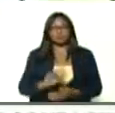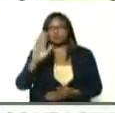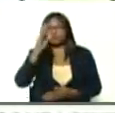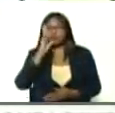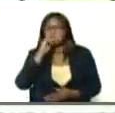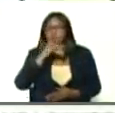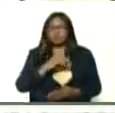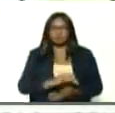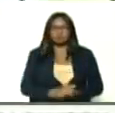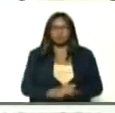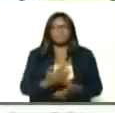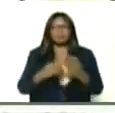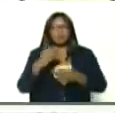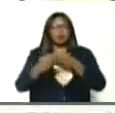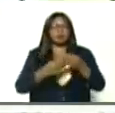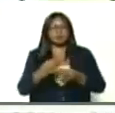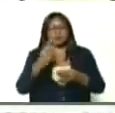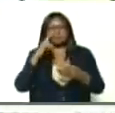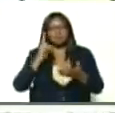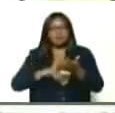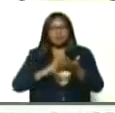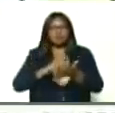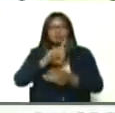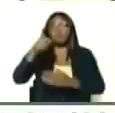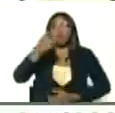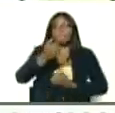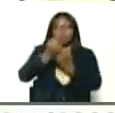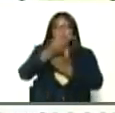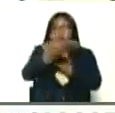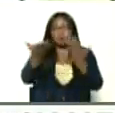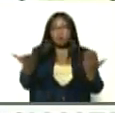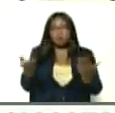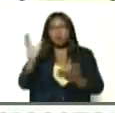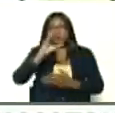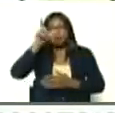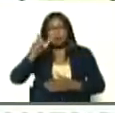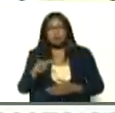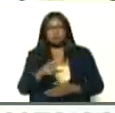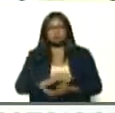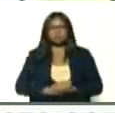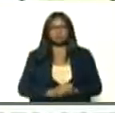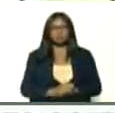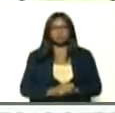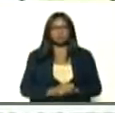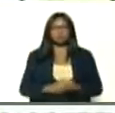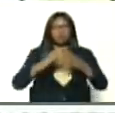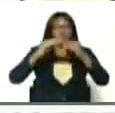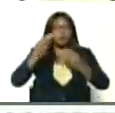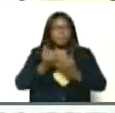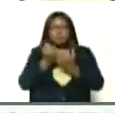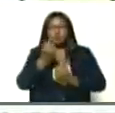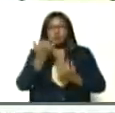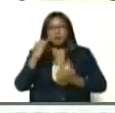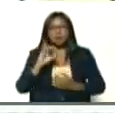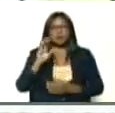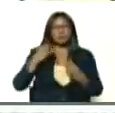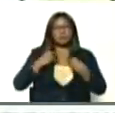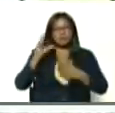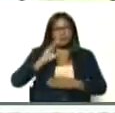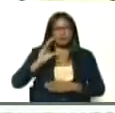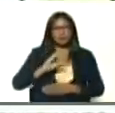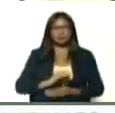dudas, y las vamos a tomar, y cuento con el apoyo, de todos los caraqueños, y las caraqueñas, con toda la gente, que vive en Caracas,